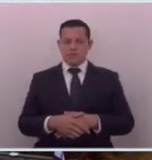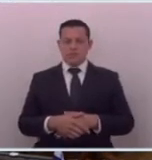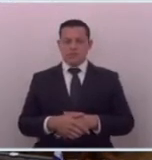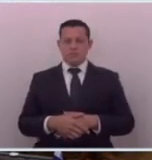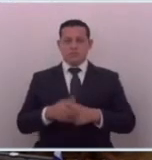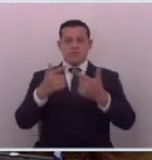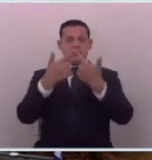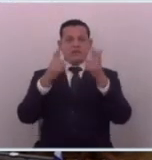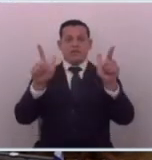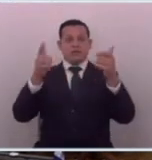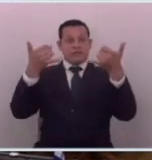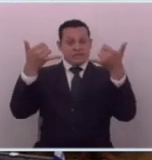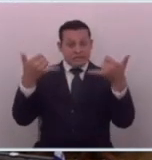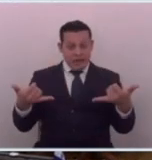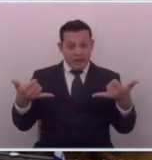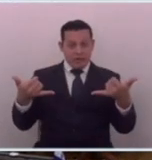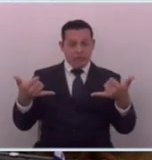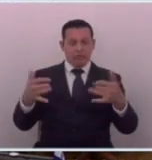libérenlos ya